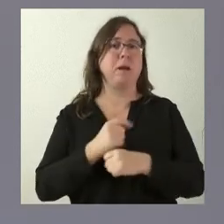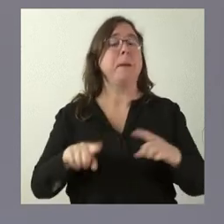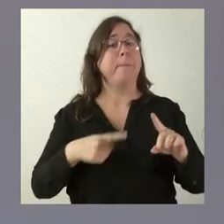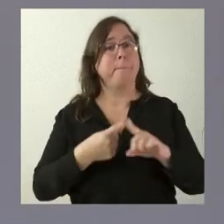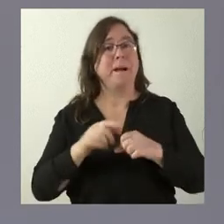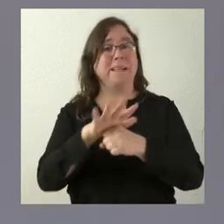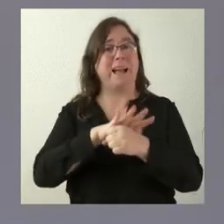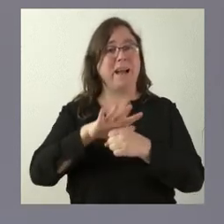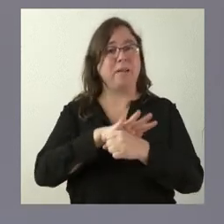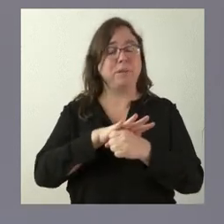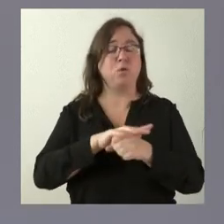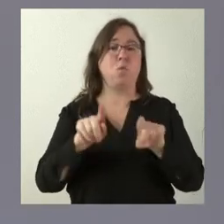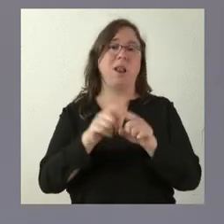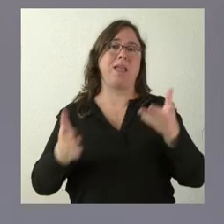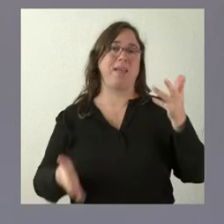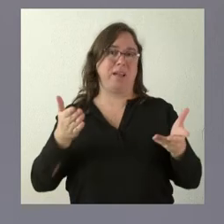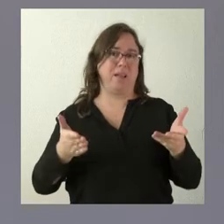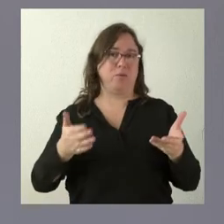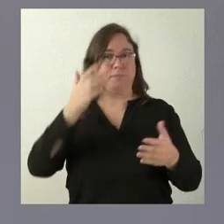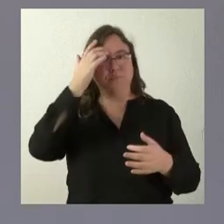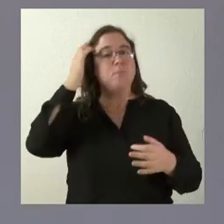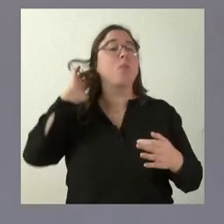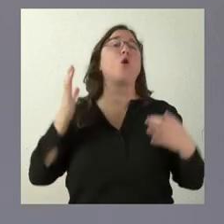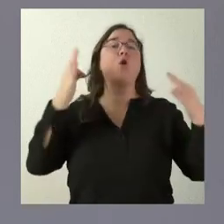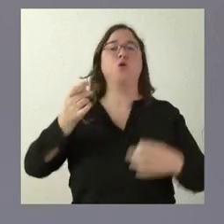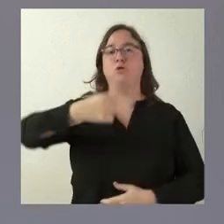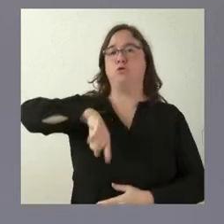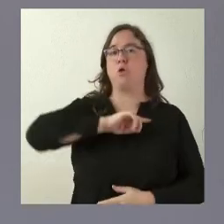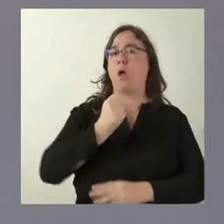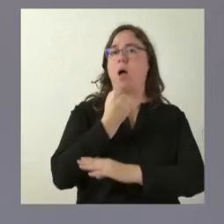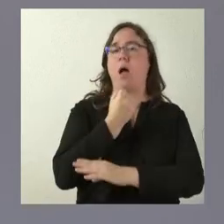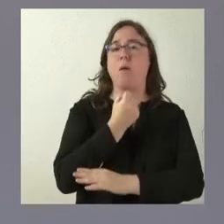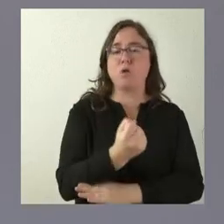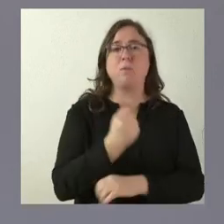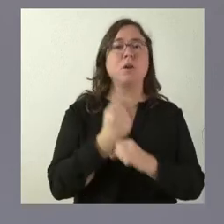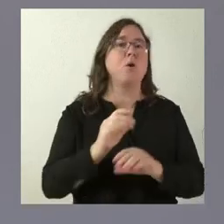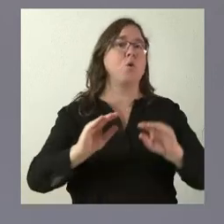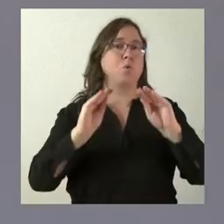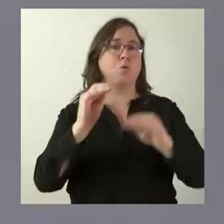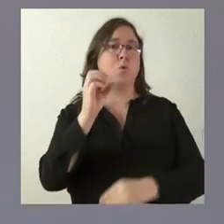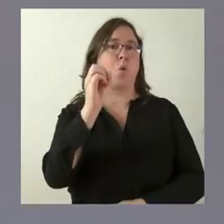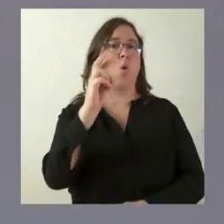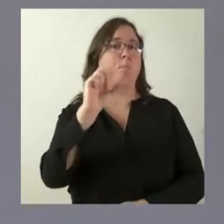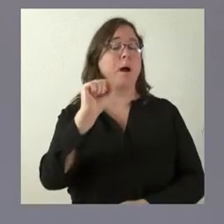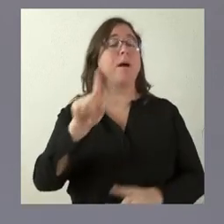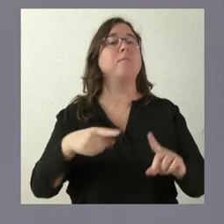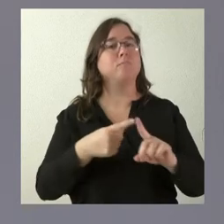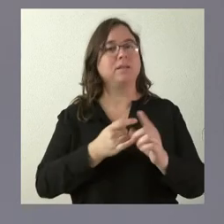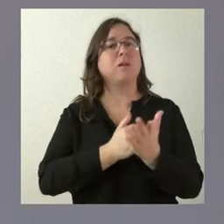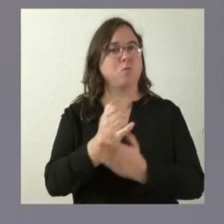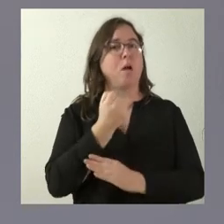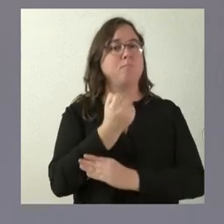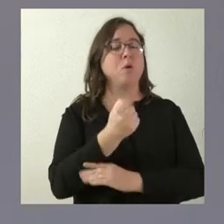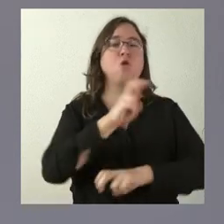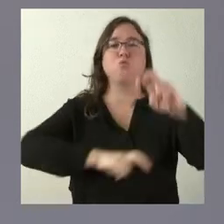del ámbito de equilibrio, donde lógicamente nosotros apoyamos las actividades de las OPAS, pero también apoyamos a los agricultores, buscaremos una